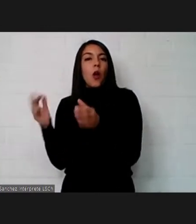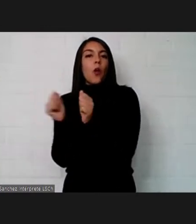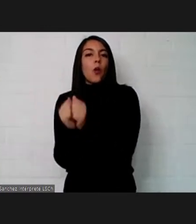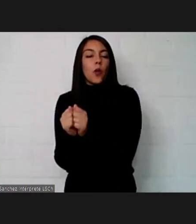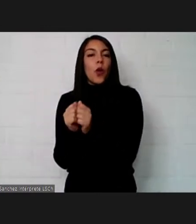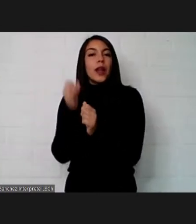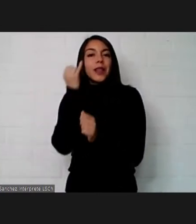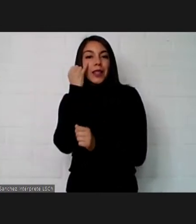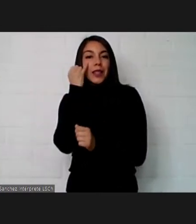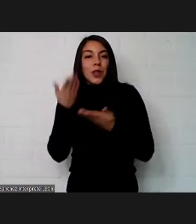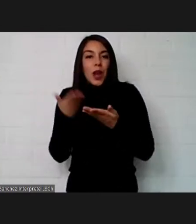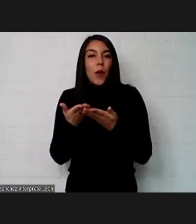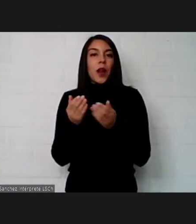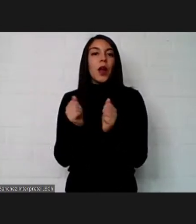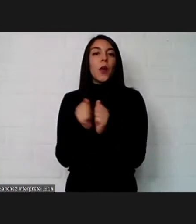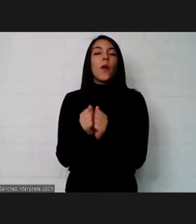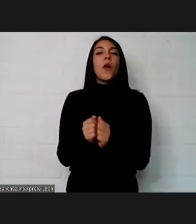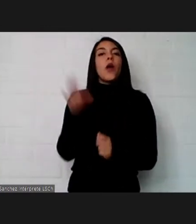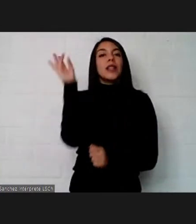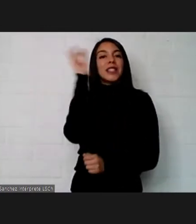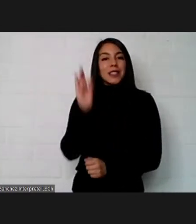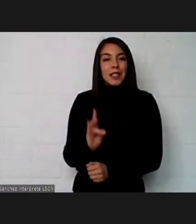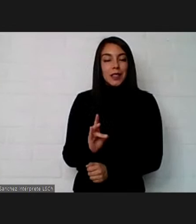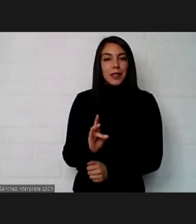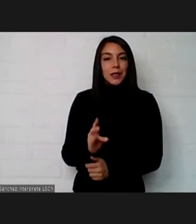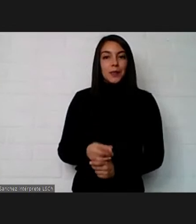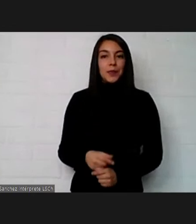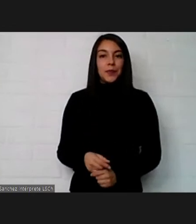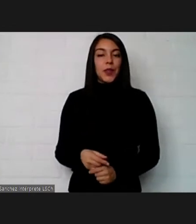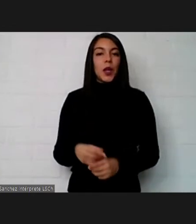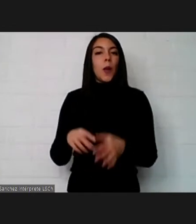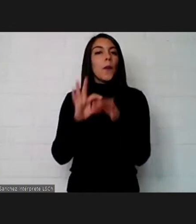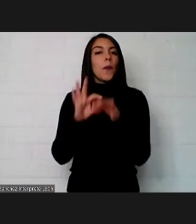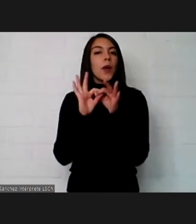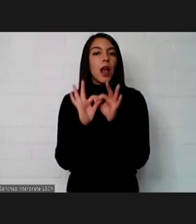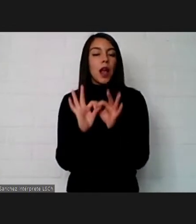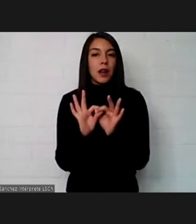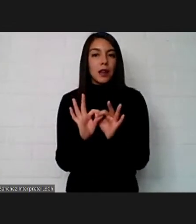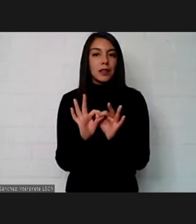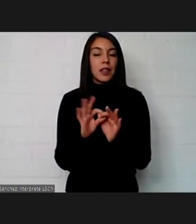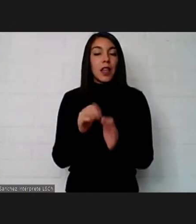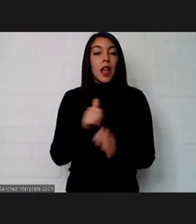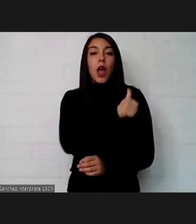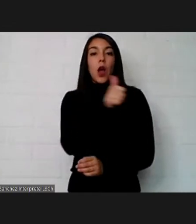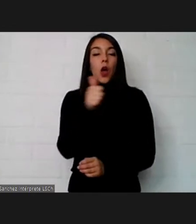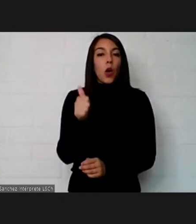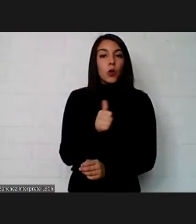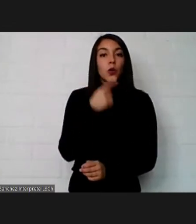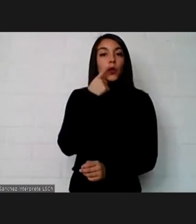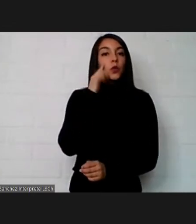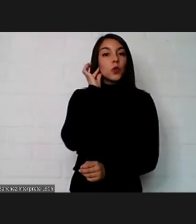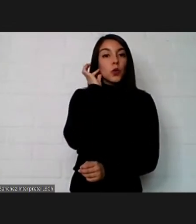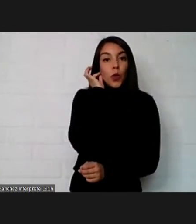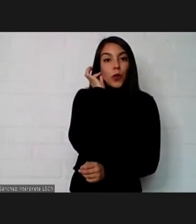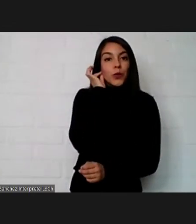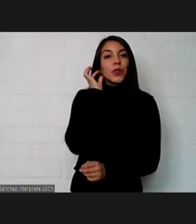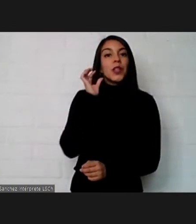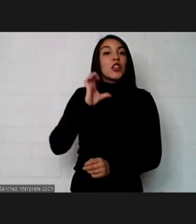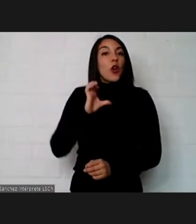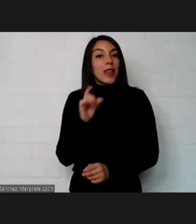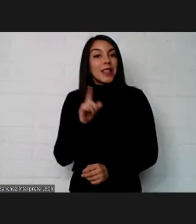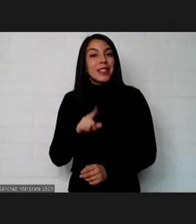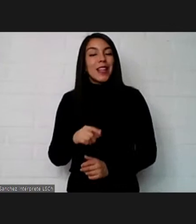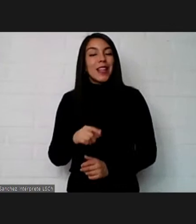caso hoy día no es cierto con el servicio nacional de la discapacidad así que muchas gracias a todos y a todas y a todes y nos estamos